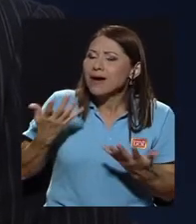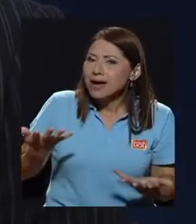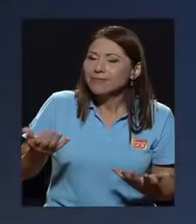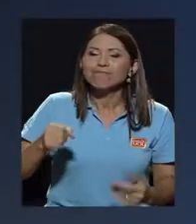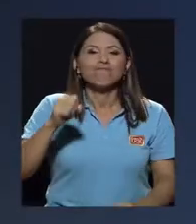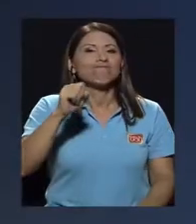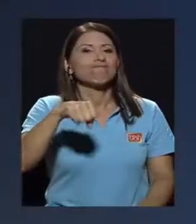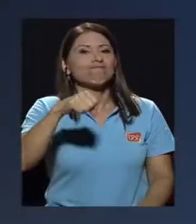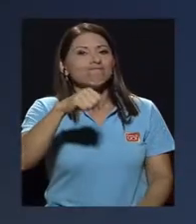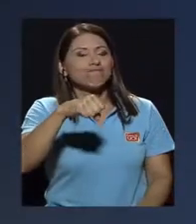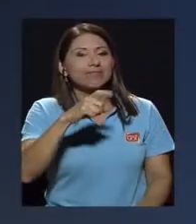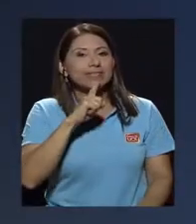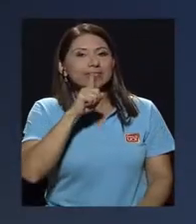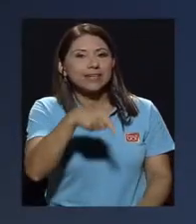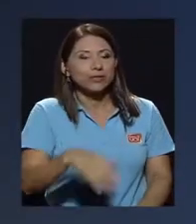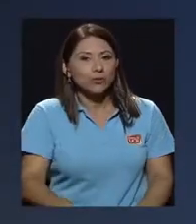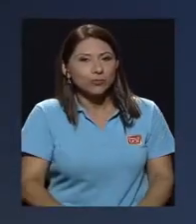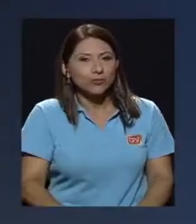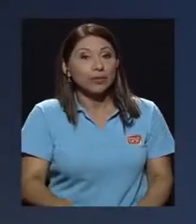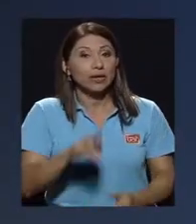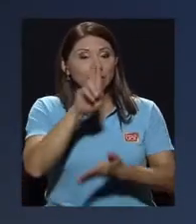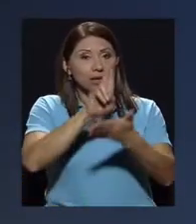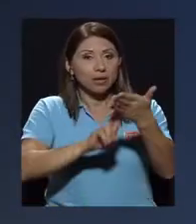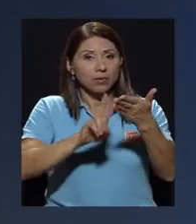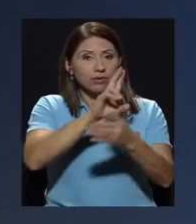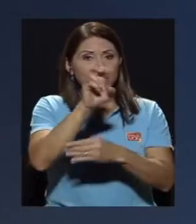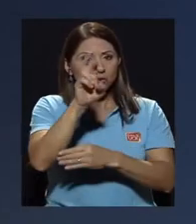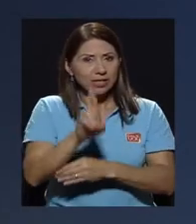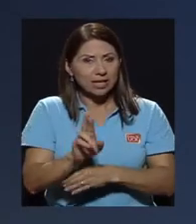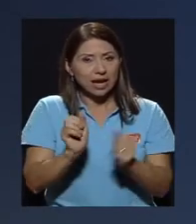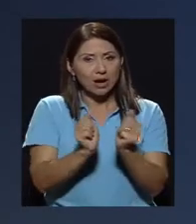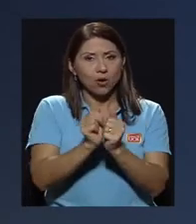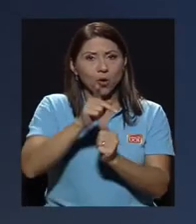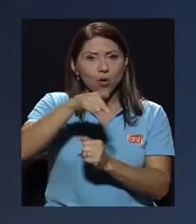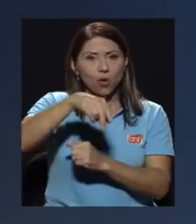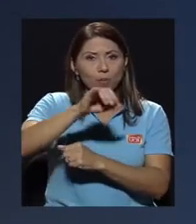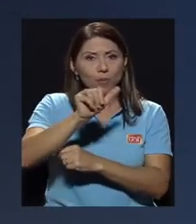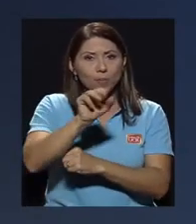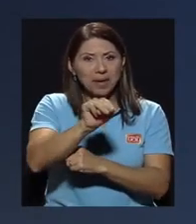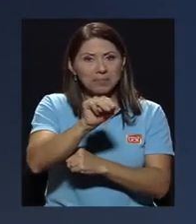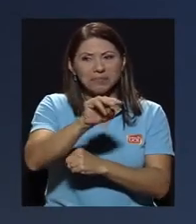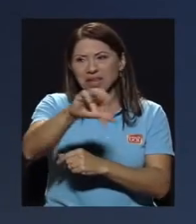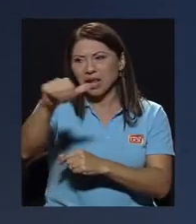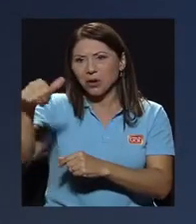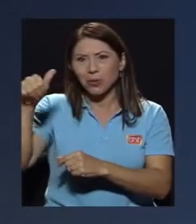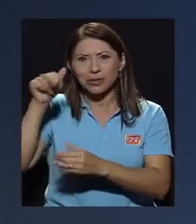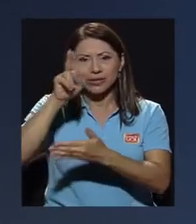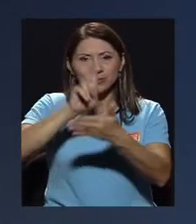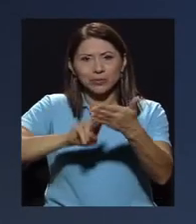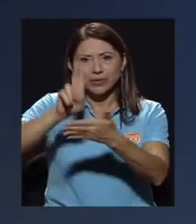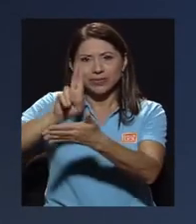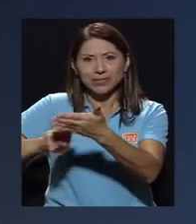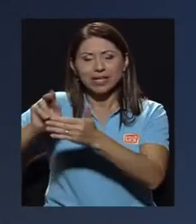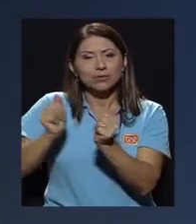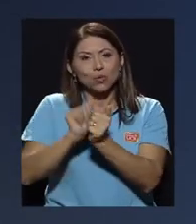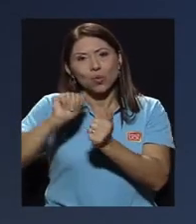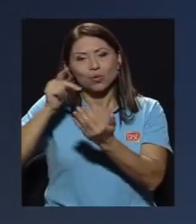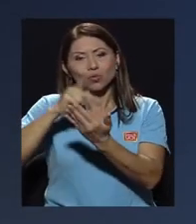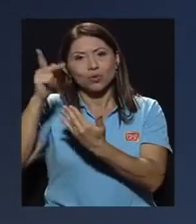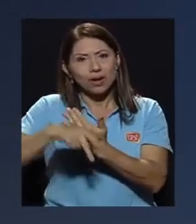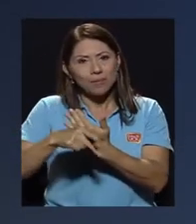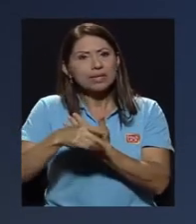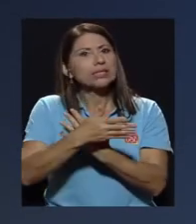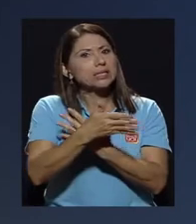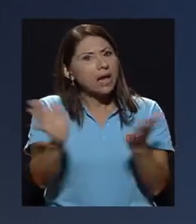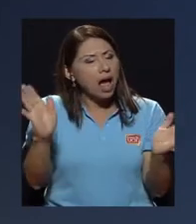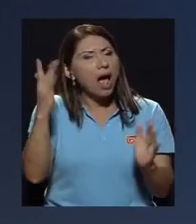debiendo. Vamos a ver, es cierto, tanto en la Universidad de Costa Rica con el PIAM y en otras universidades con otros programas y